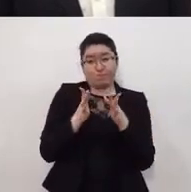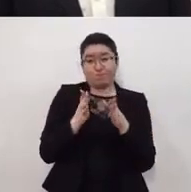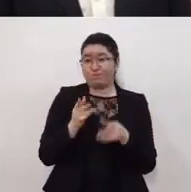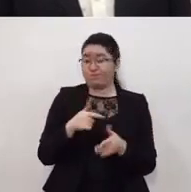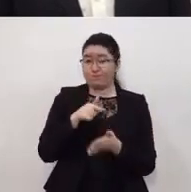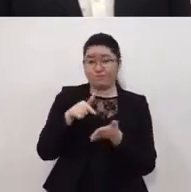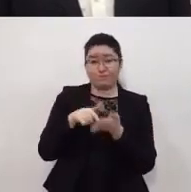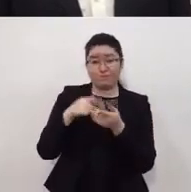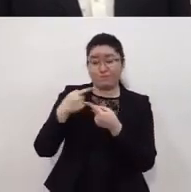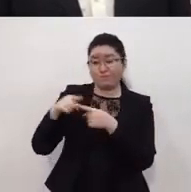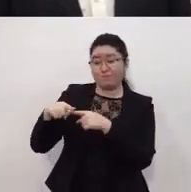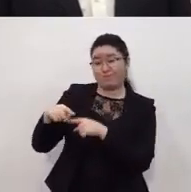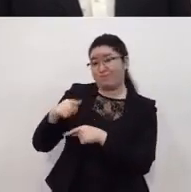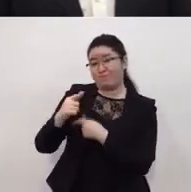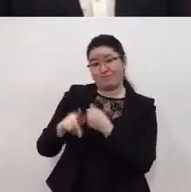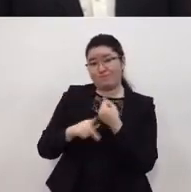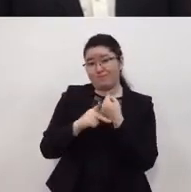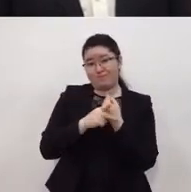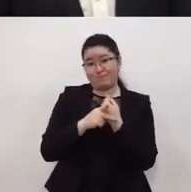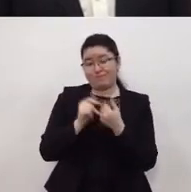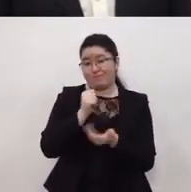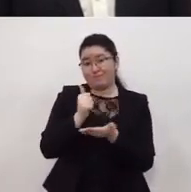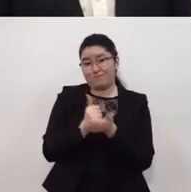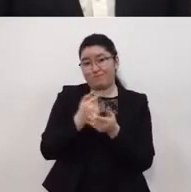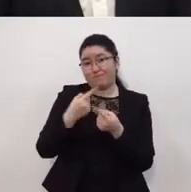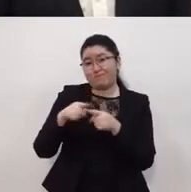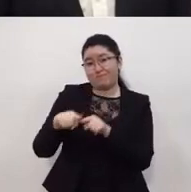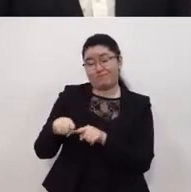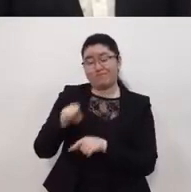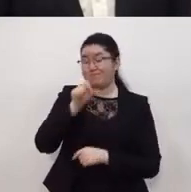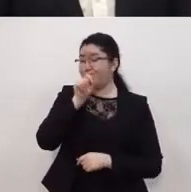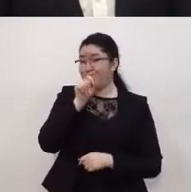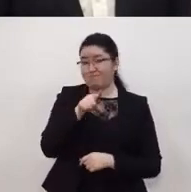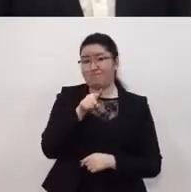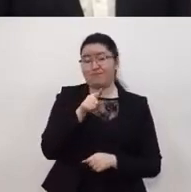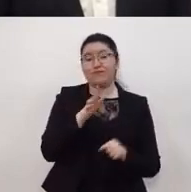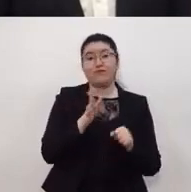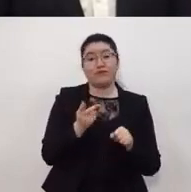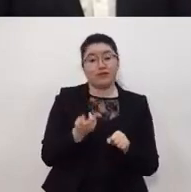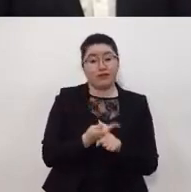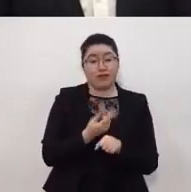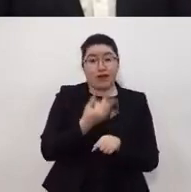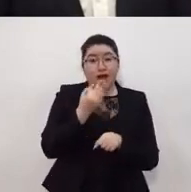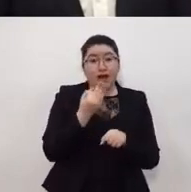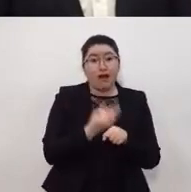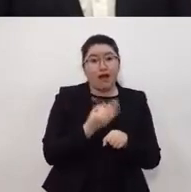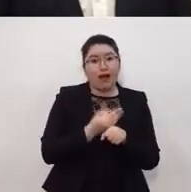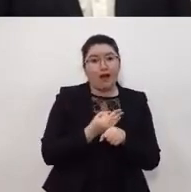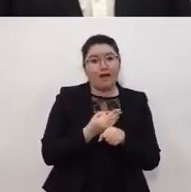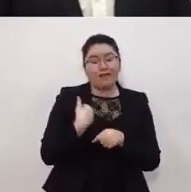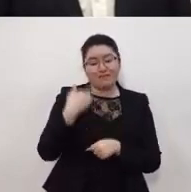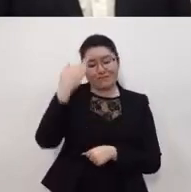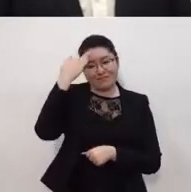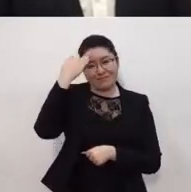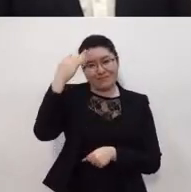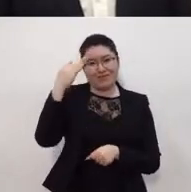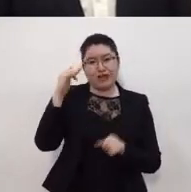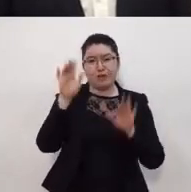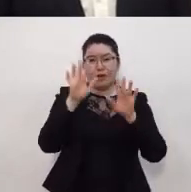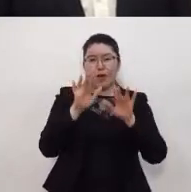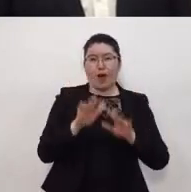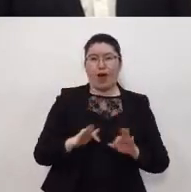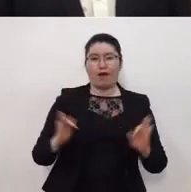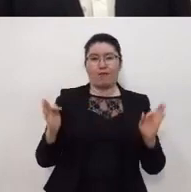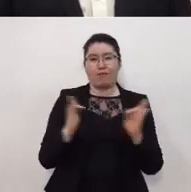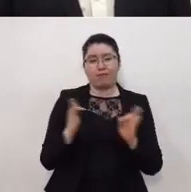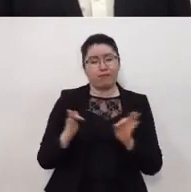en muchísimas ciudades del mundo la complicación del invierno las temperaturas y